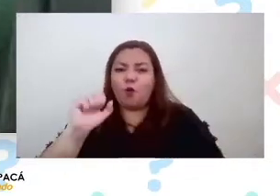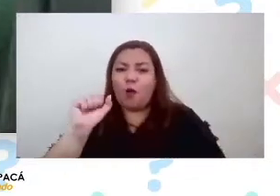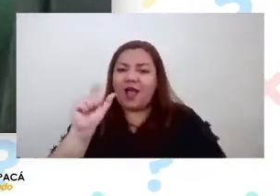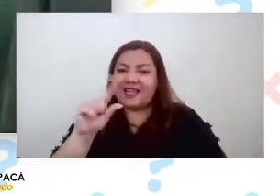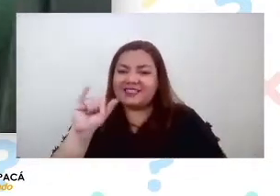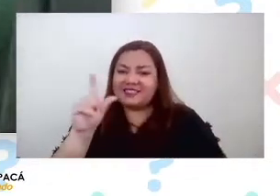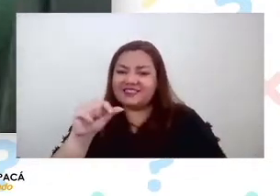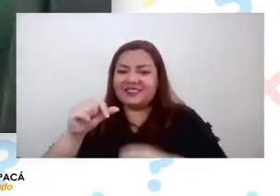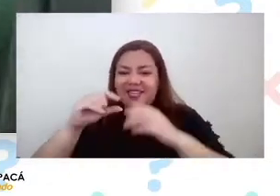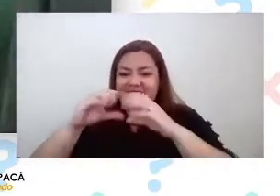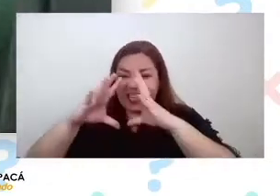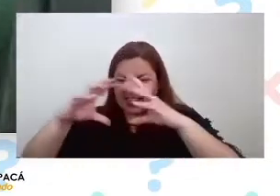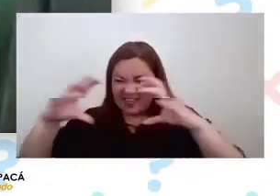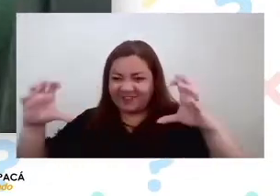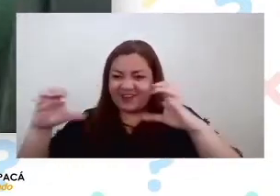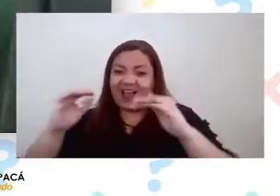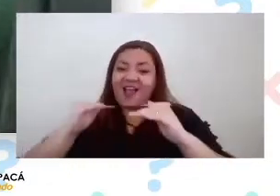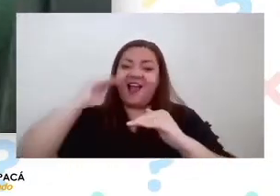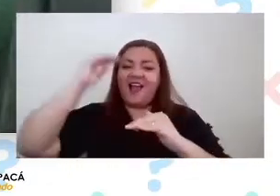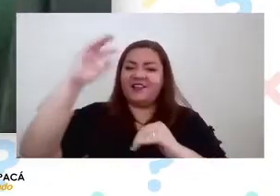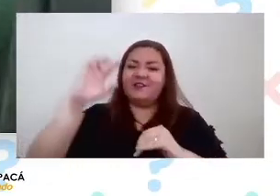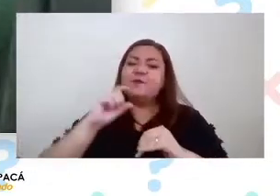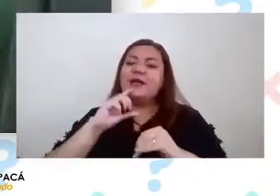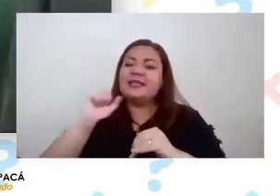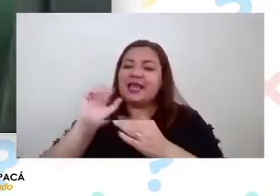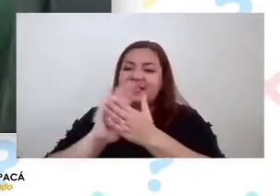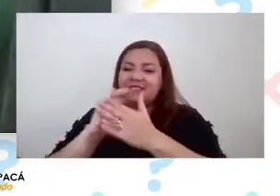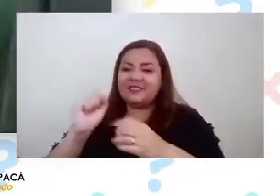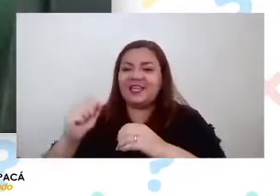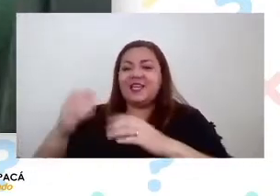cosechando agua nueva así que muchísimas gracias Constanza gracias